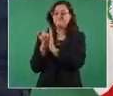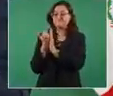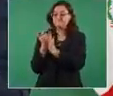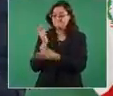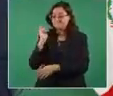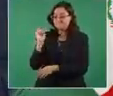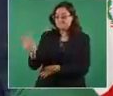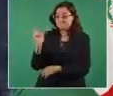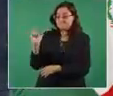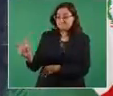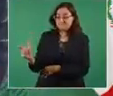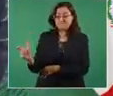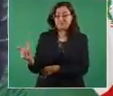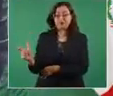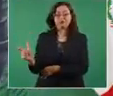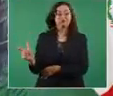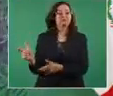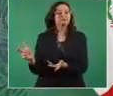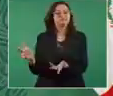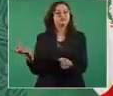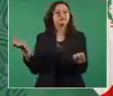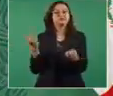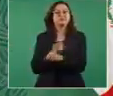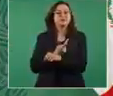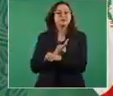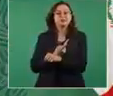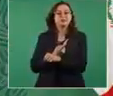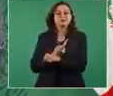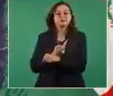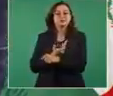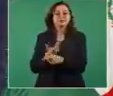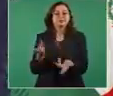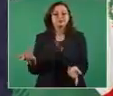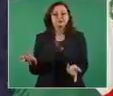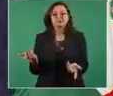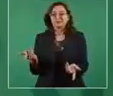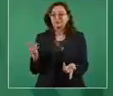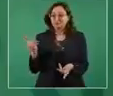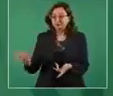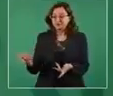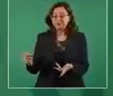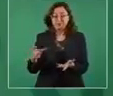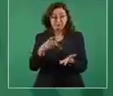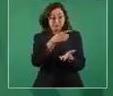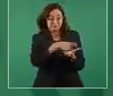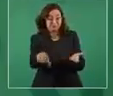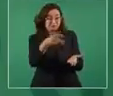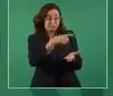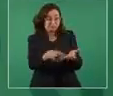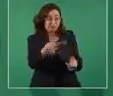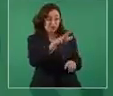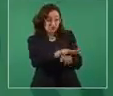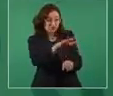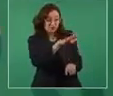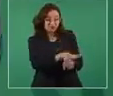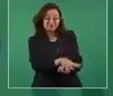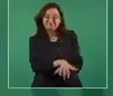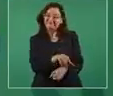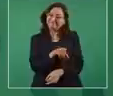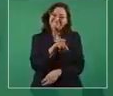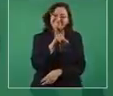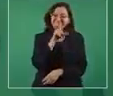sólo hemos logrado que con ese salario se compren